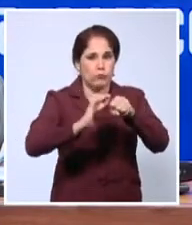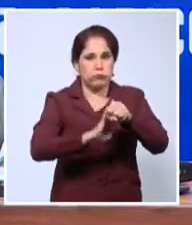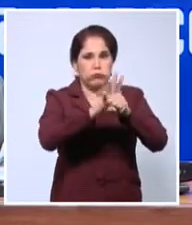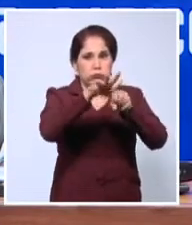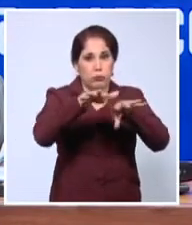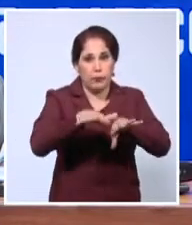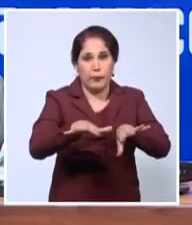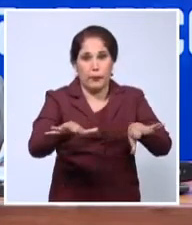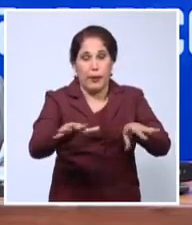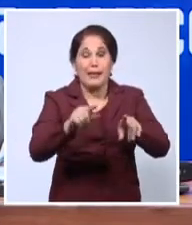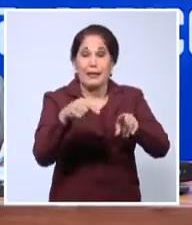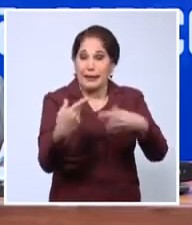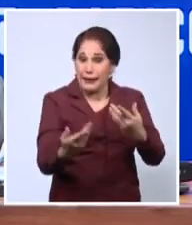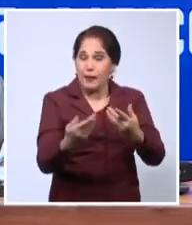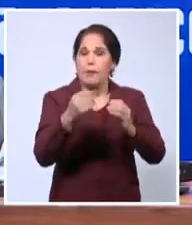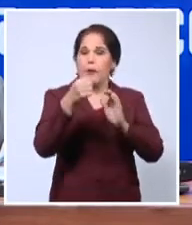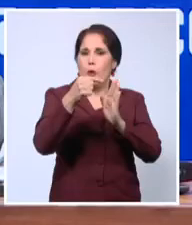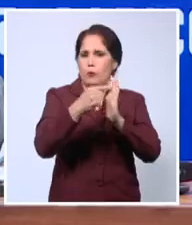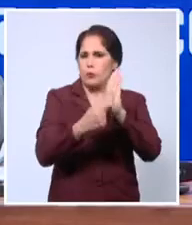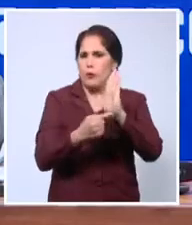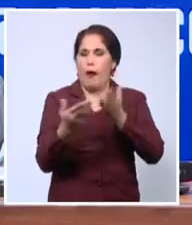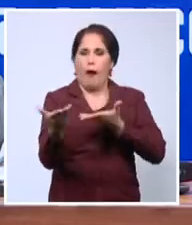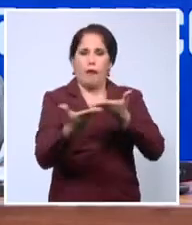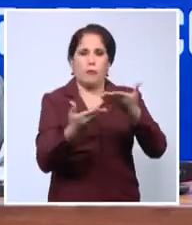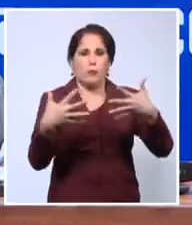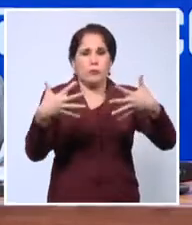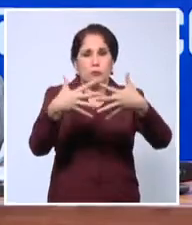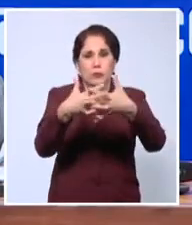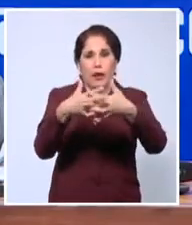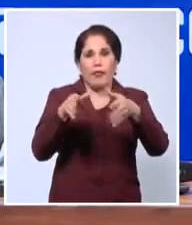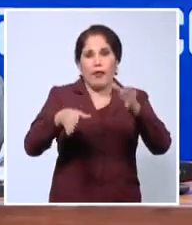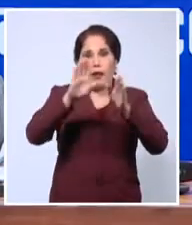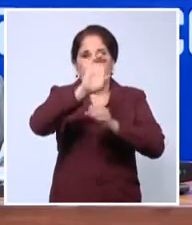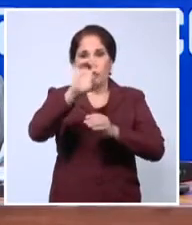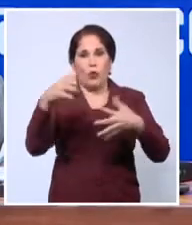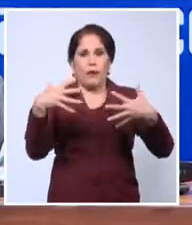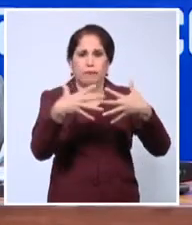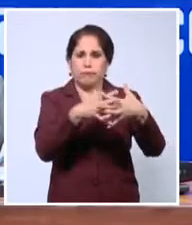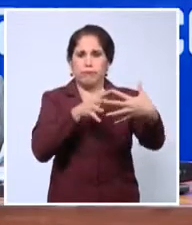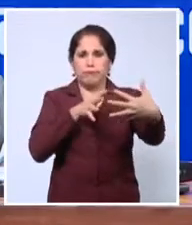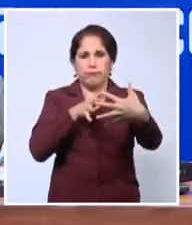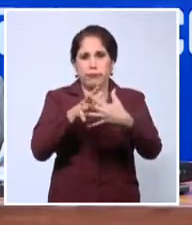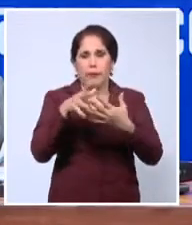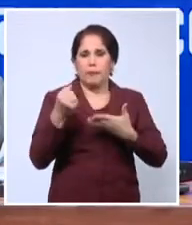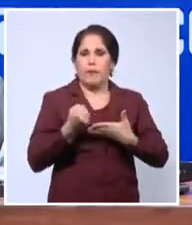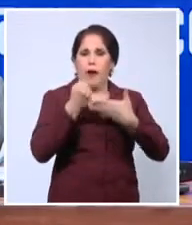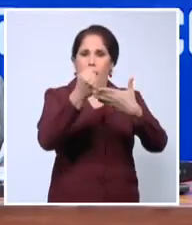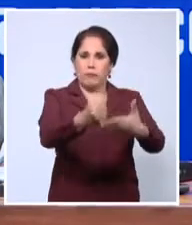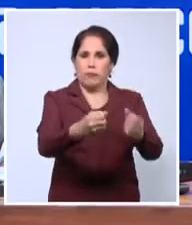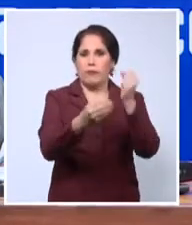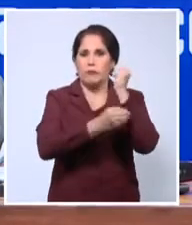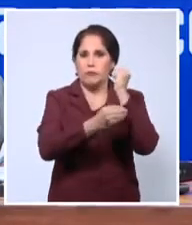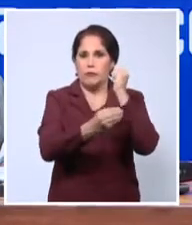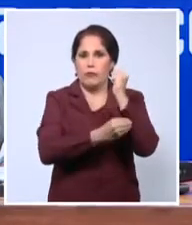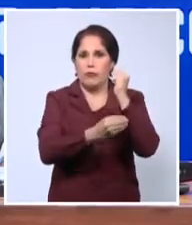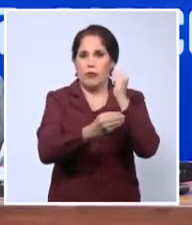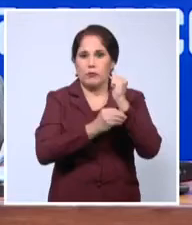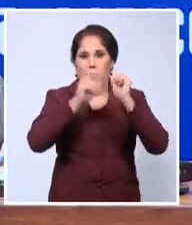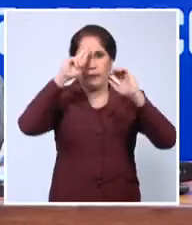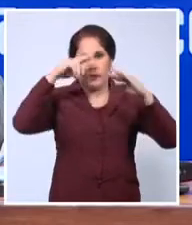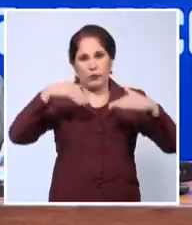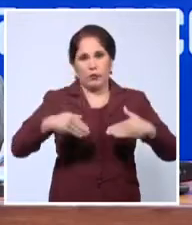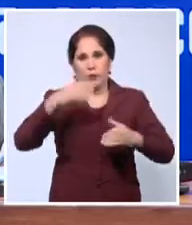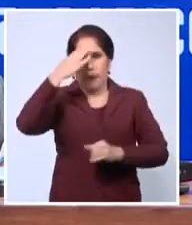sobre la base de la gestión articulada entre instituciones que se apoyen las fortalezas del sistema de salud,